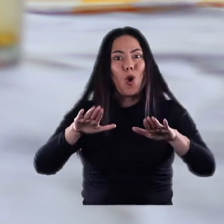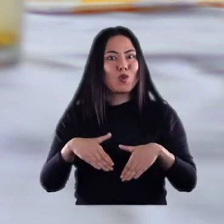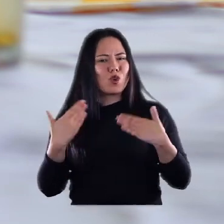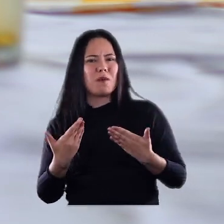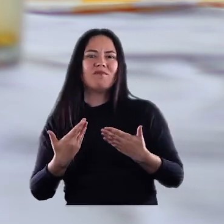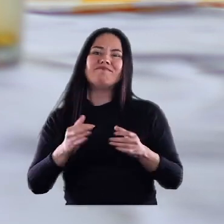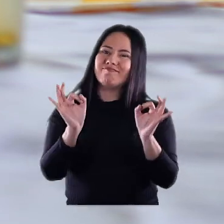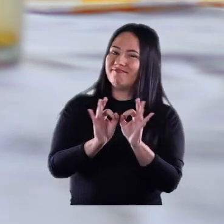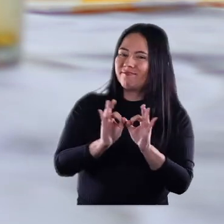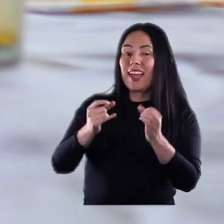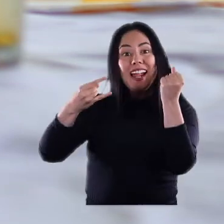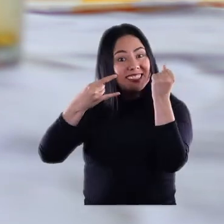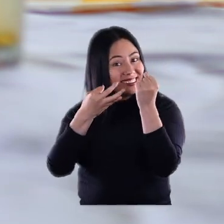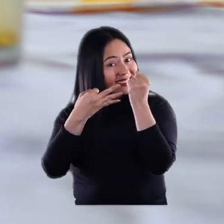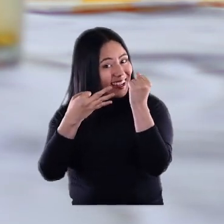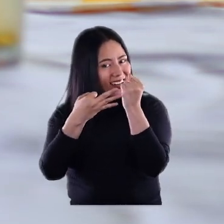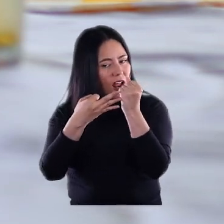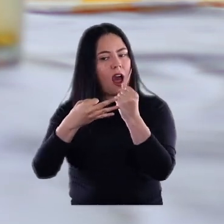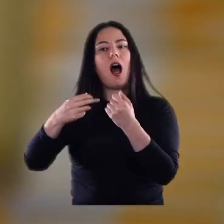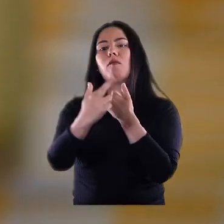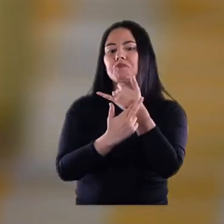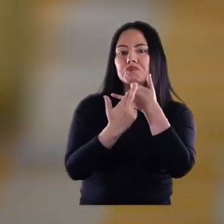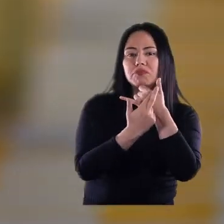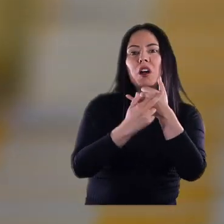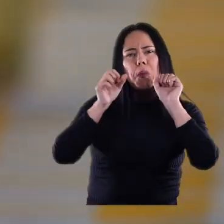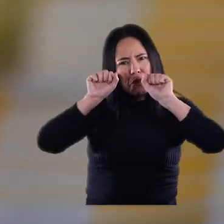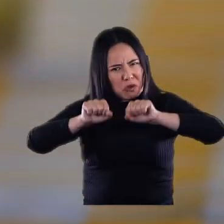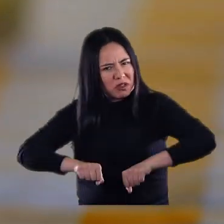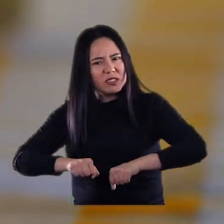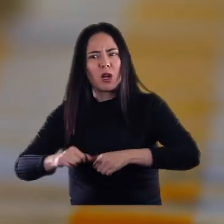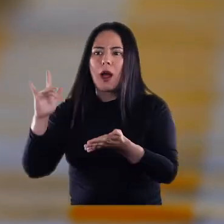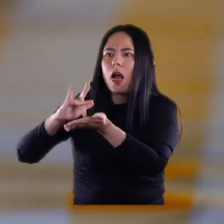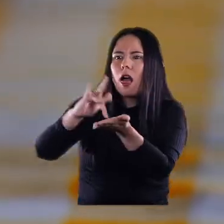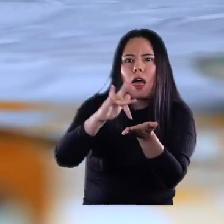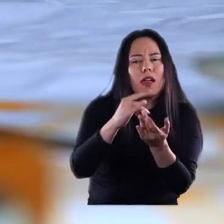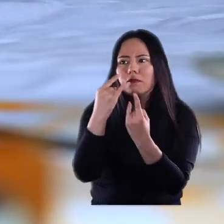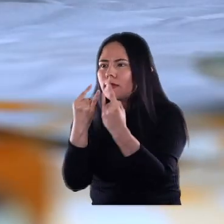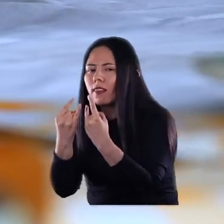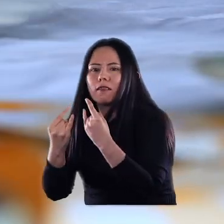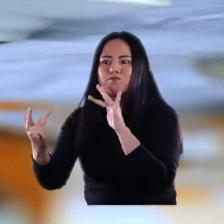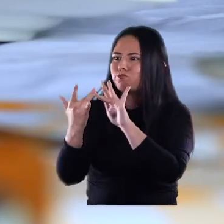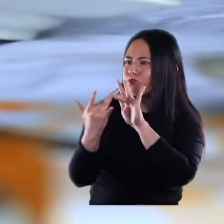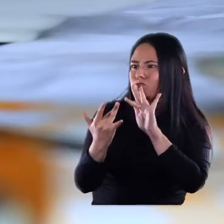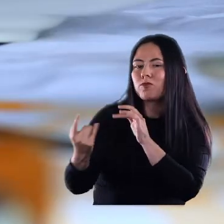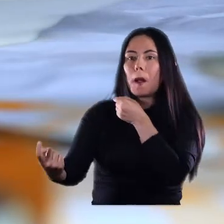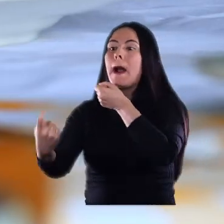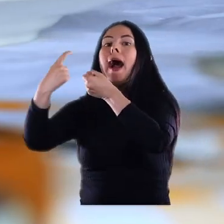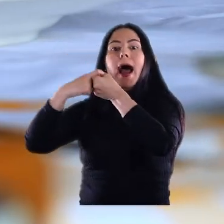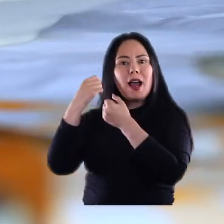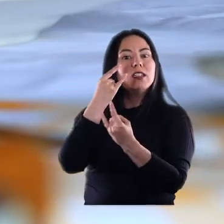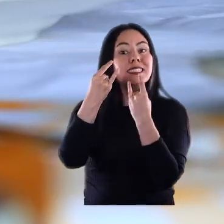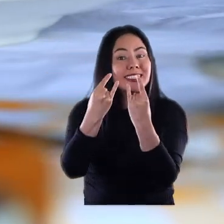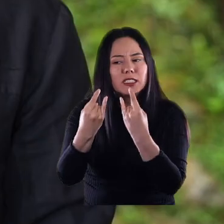¿Cómo se hace? Es muy sencillo. El SENA en cada una de sus regionales pues tiene la posibilidad de recibir la solicitud de las instituciones educativas de donde